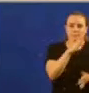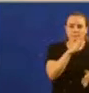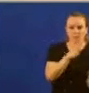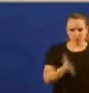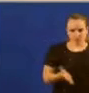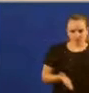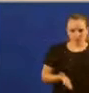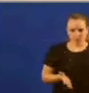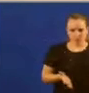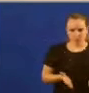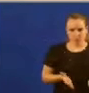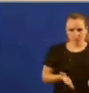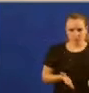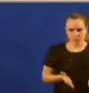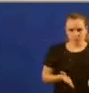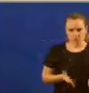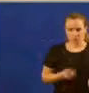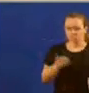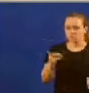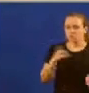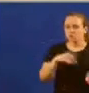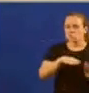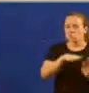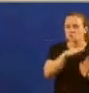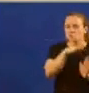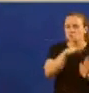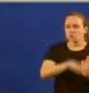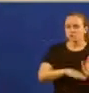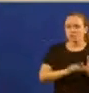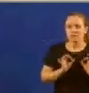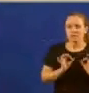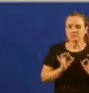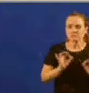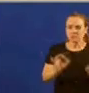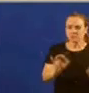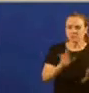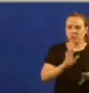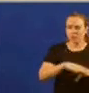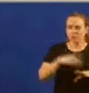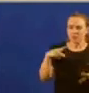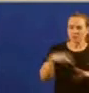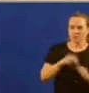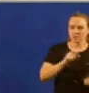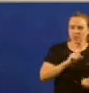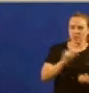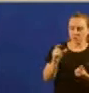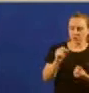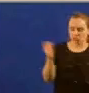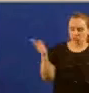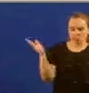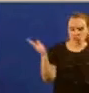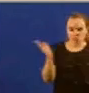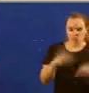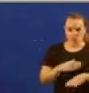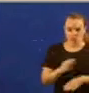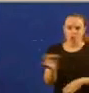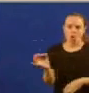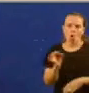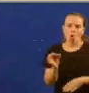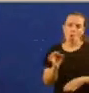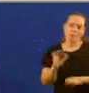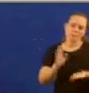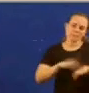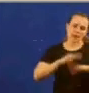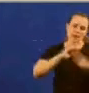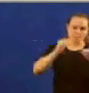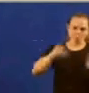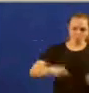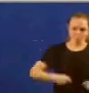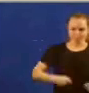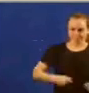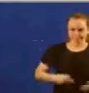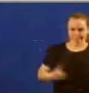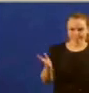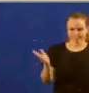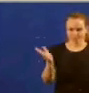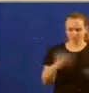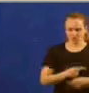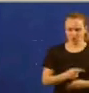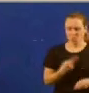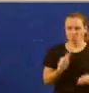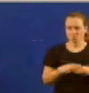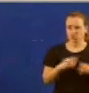non puxo en marcha ningún programa especifico para evitar a emigración ou facilitar o retorno. As súas políticas